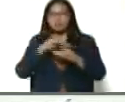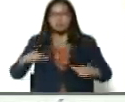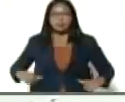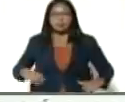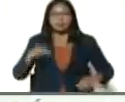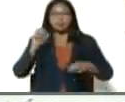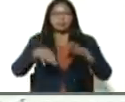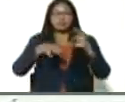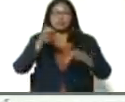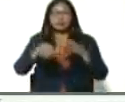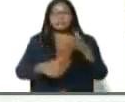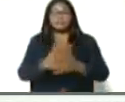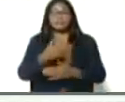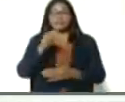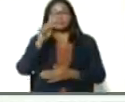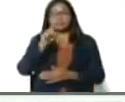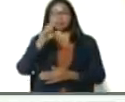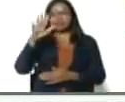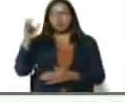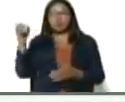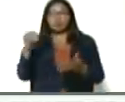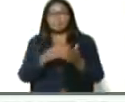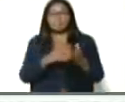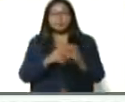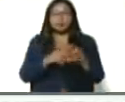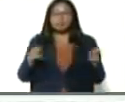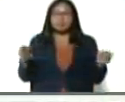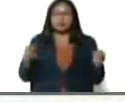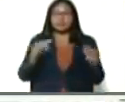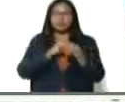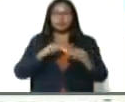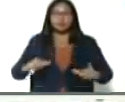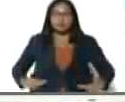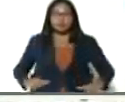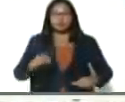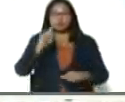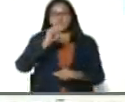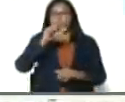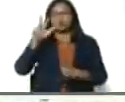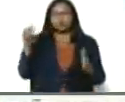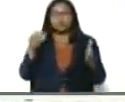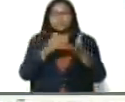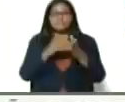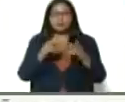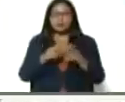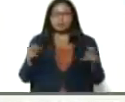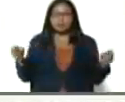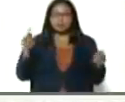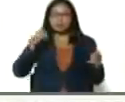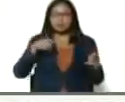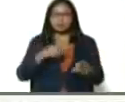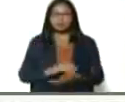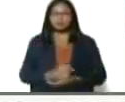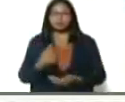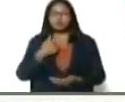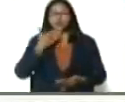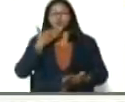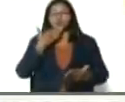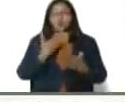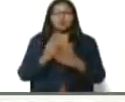sembrado, más de 150 mil hectáreas, y en el estado portuguesa, más de 180 mil hectáreas, yo quiero agradecer,